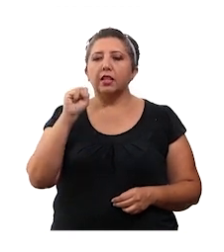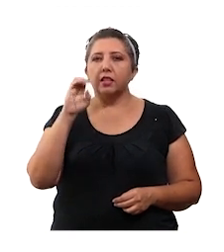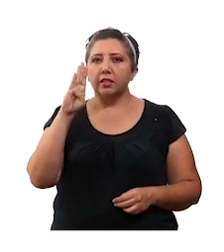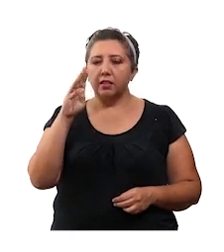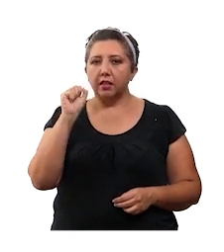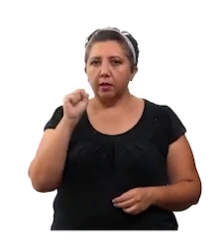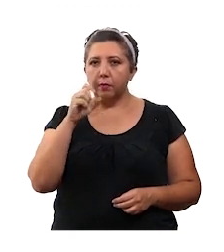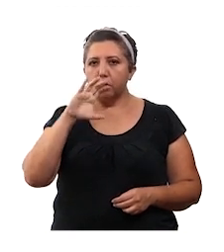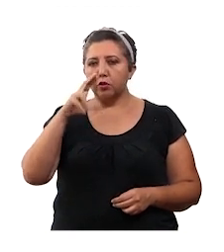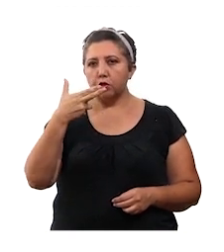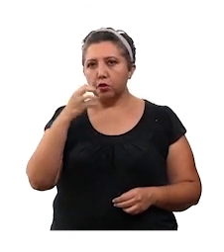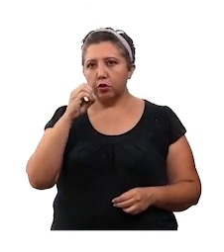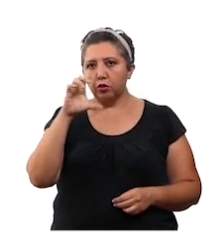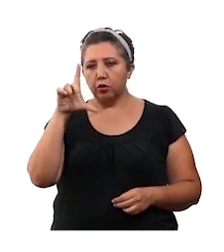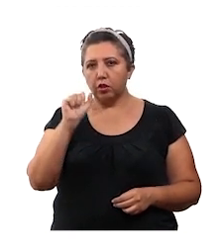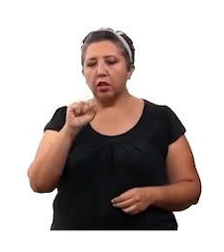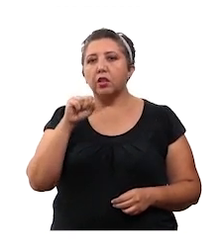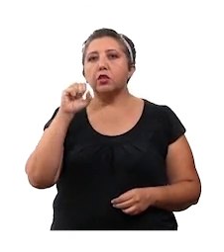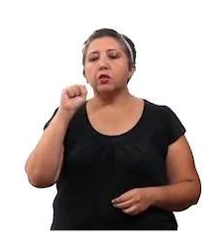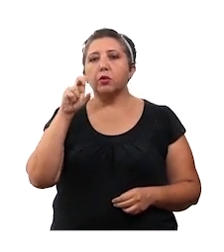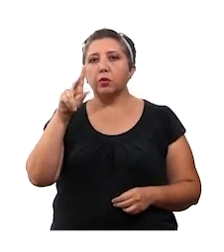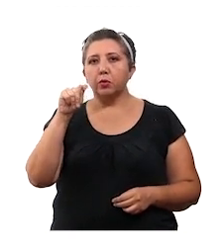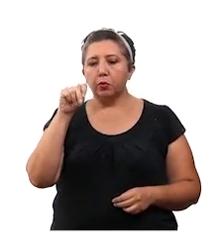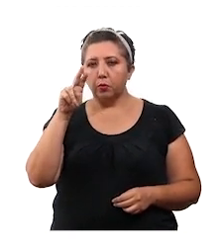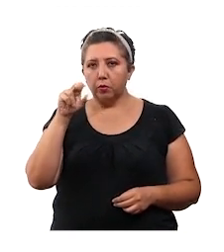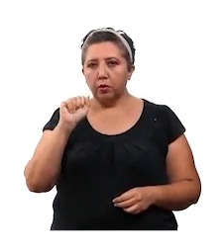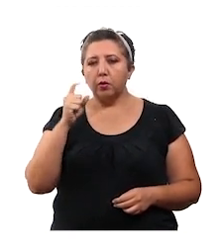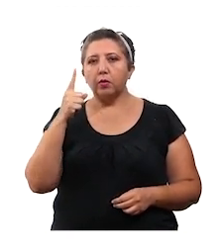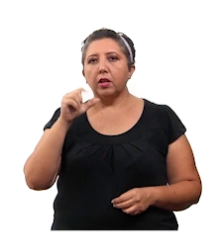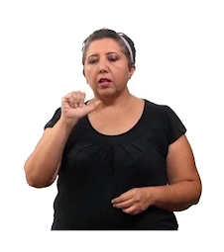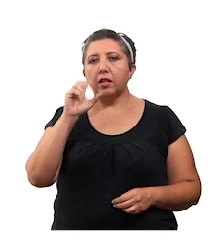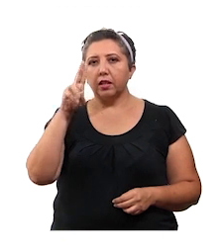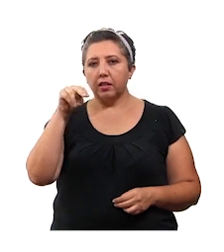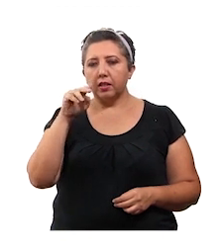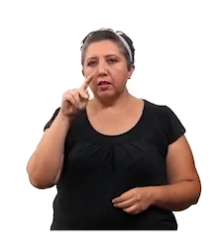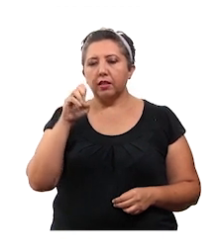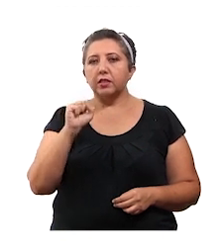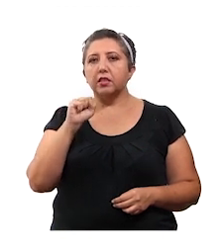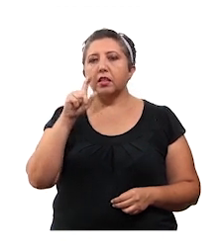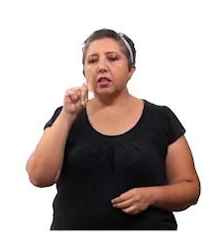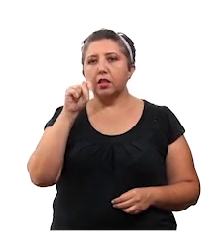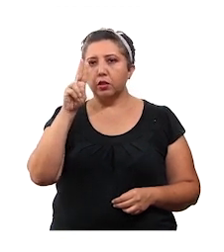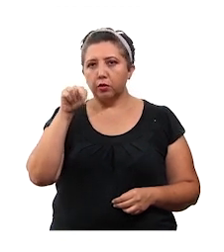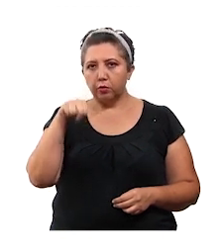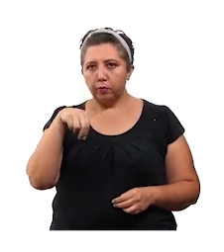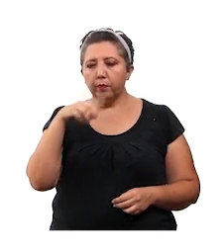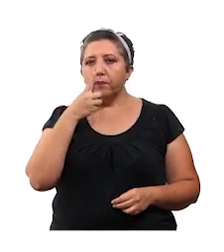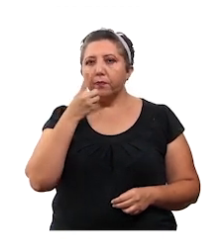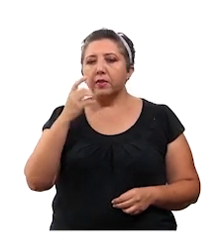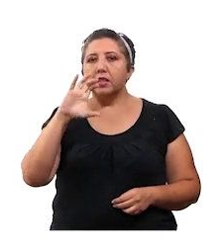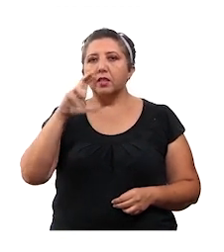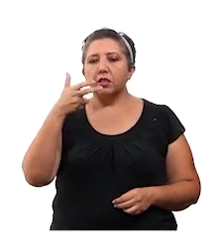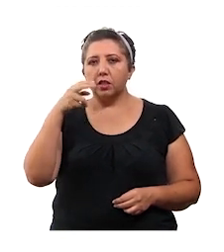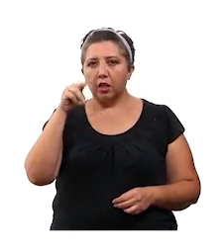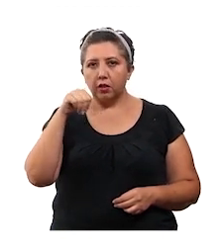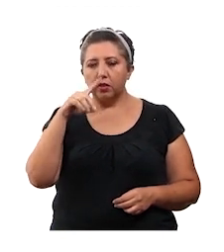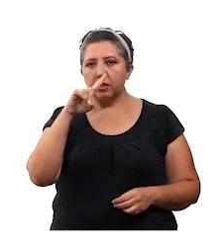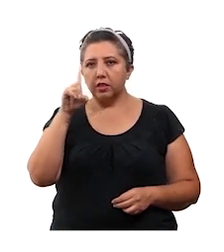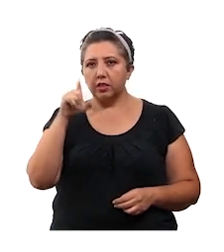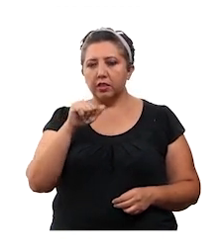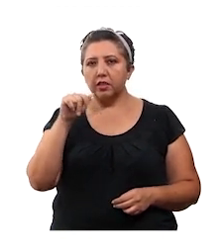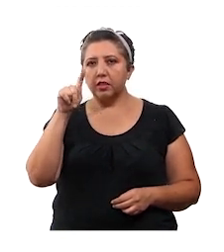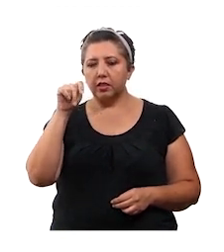Kanzakab, Chocholá, Koncal y Sotuta, 1 en Akanké, Celestún, Chaksinkín, Chankom,